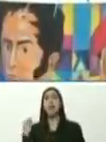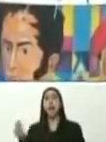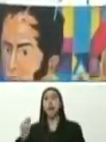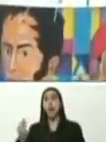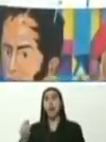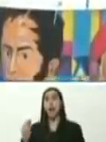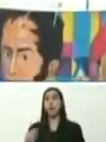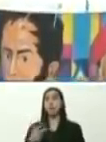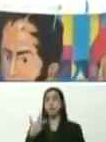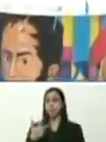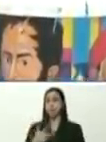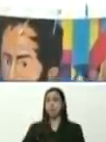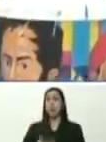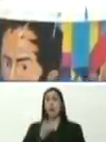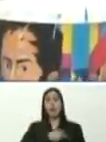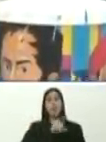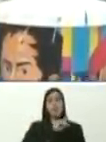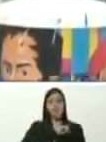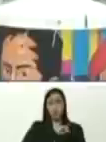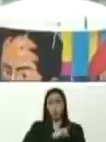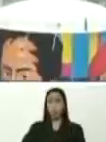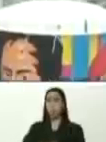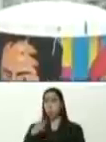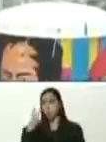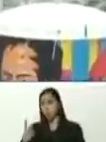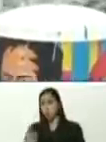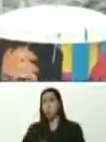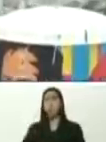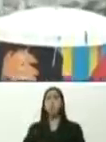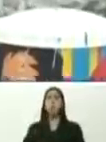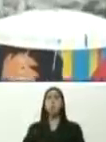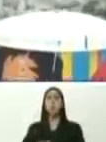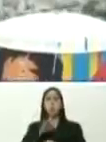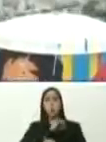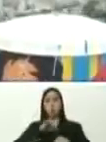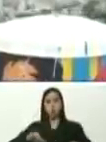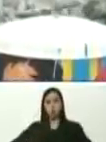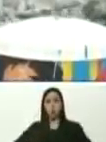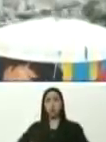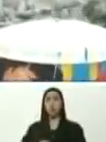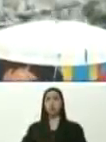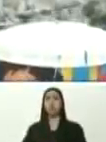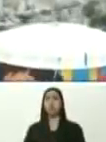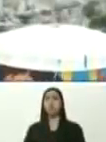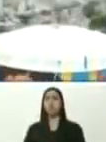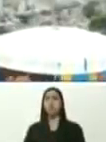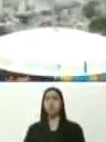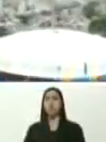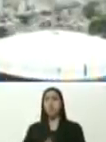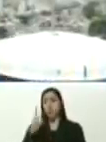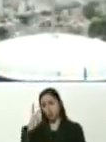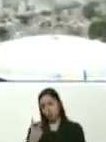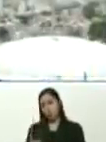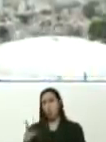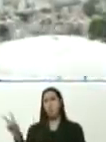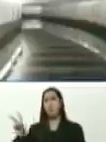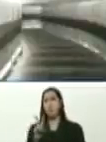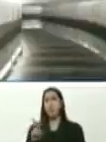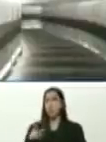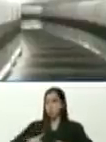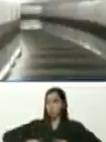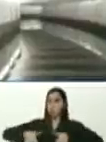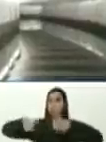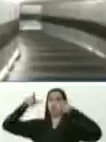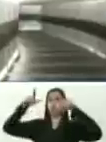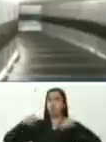tres familias españolas, dos familias portuguesas, y dos familias venezolanas, en ese edificio, el